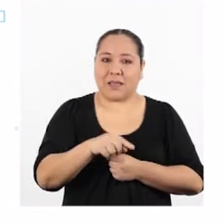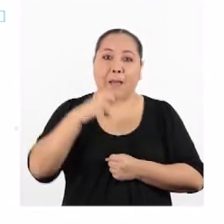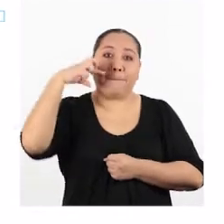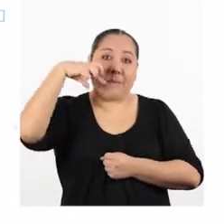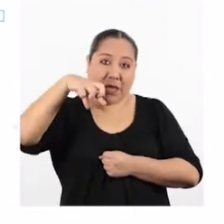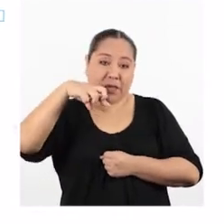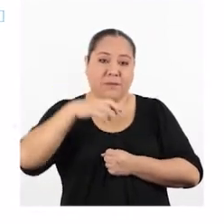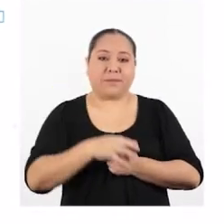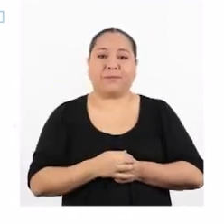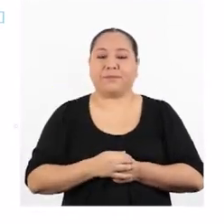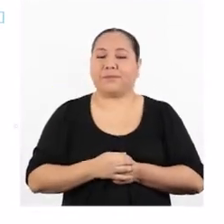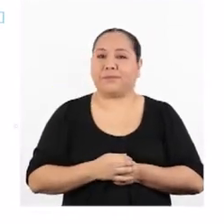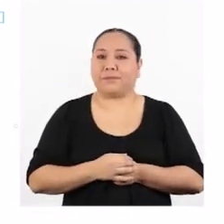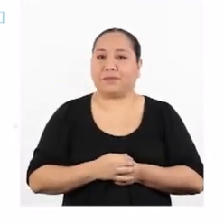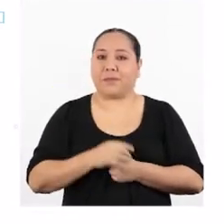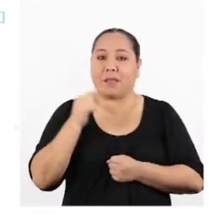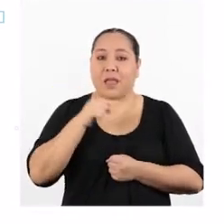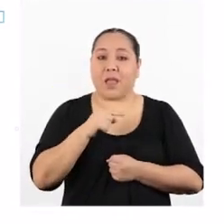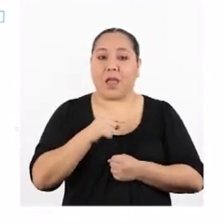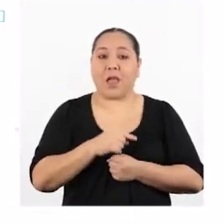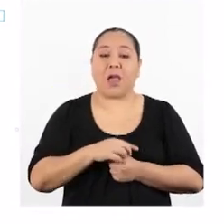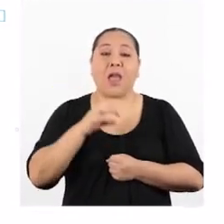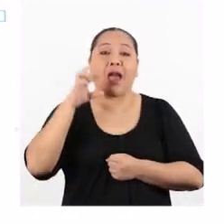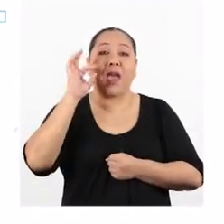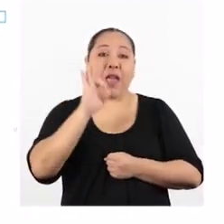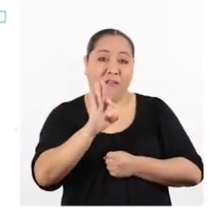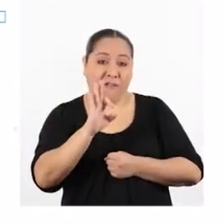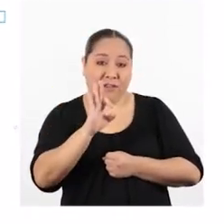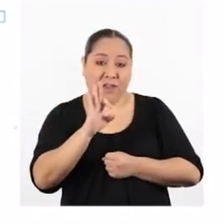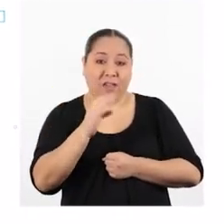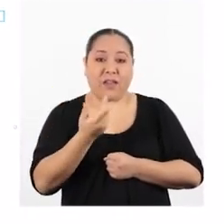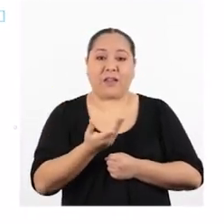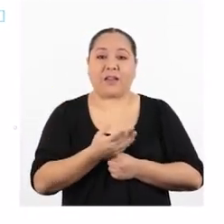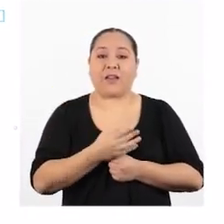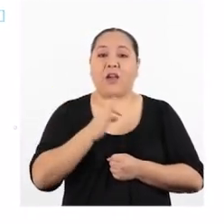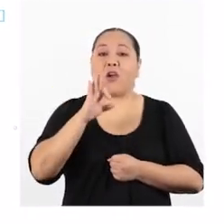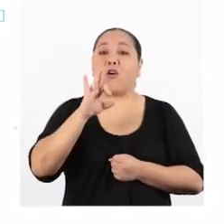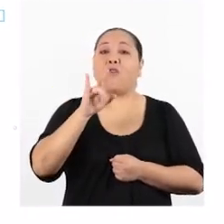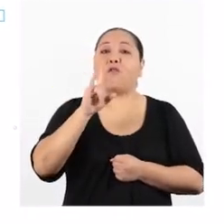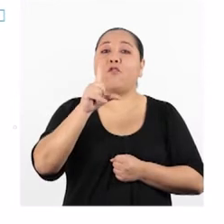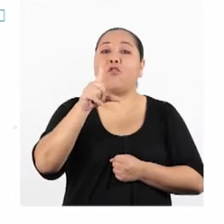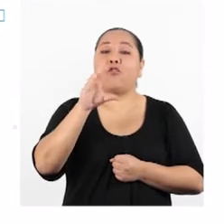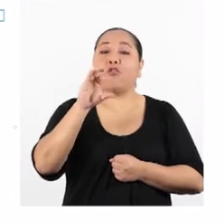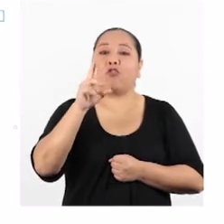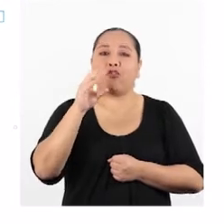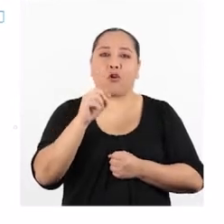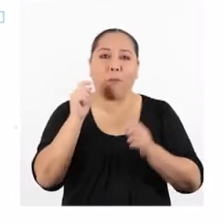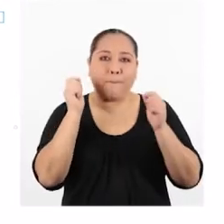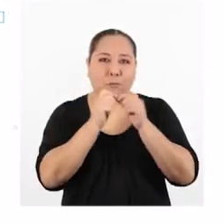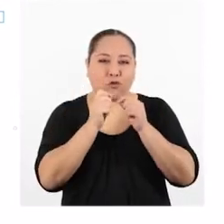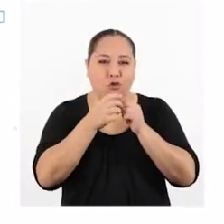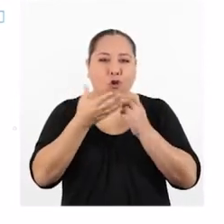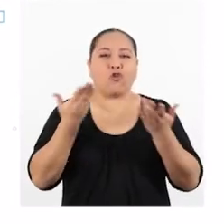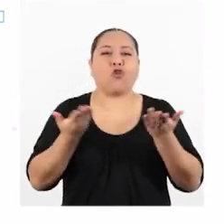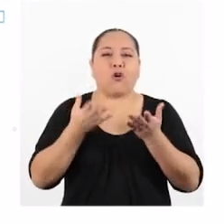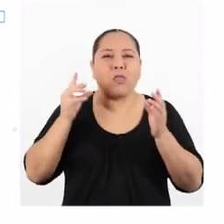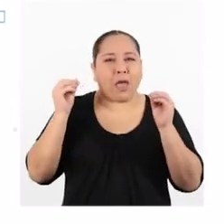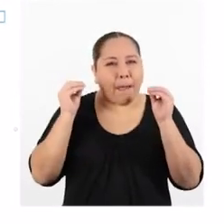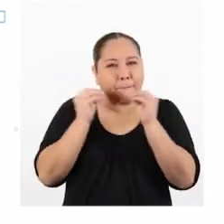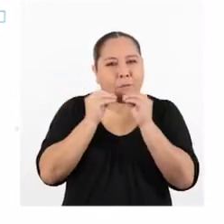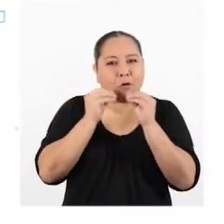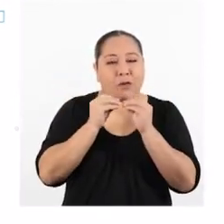El fulcro es el famoso punto de apoyo que pedía